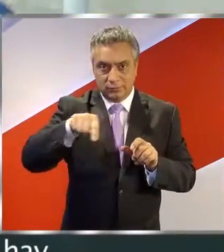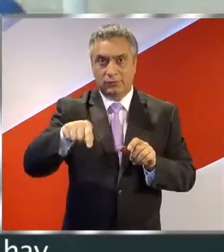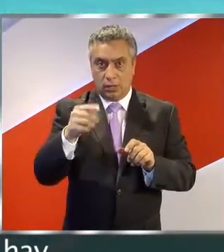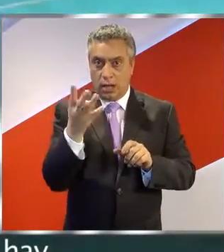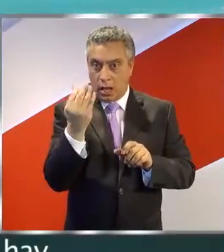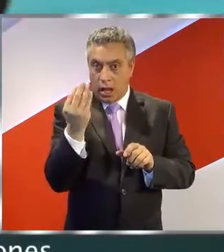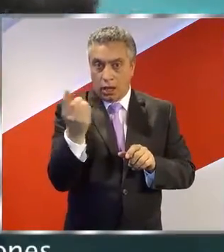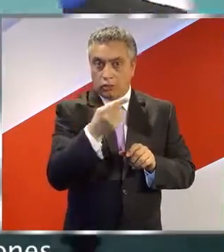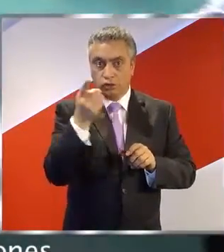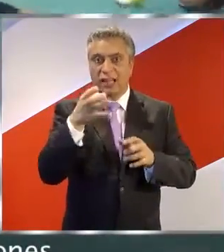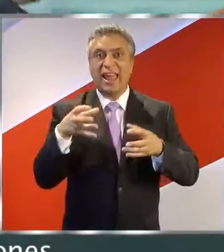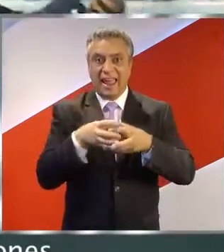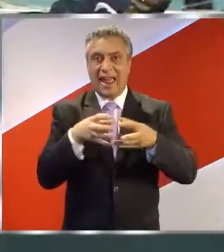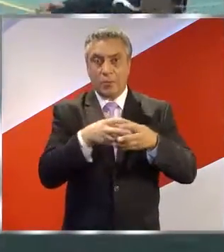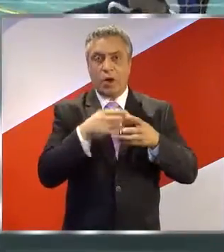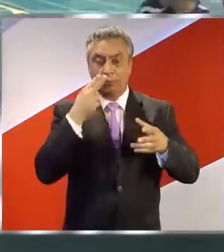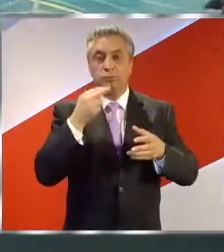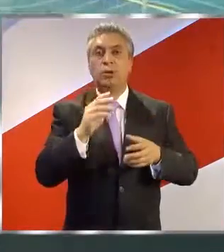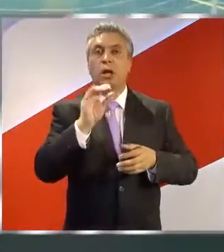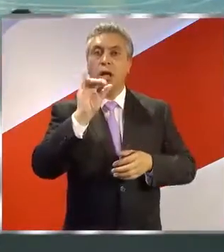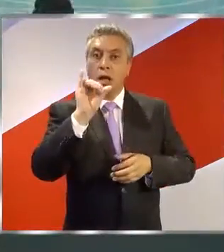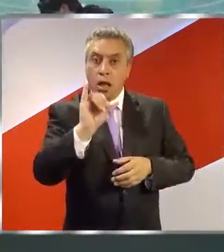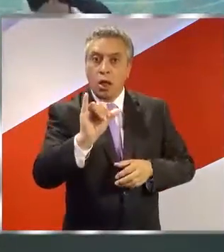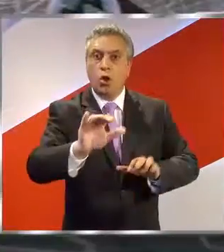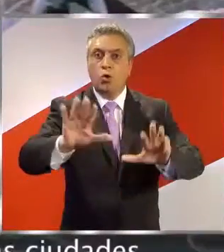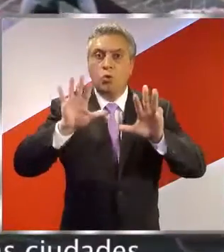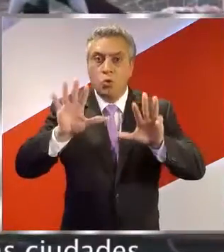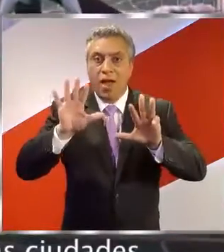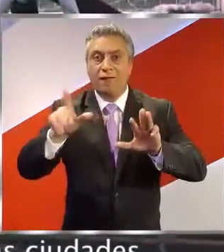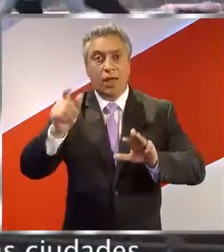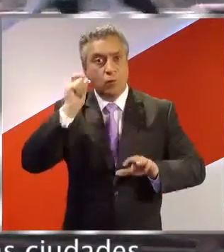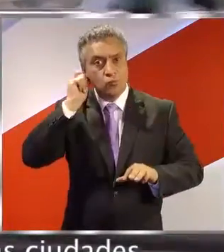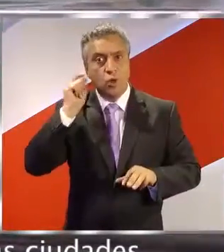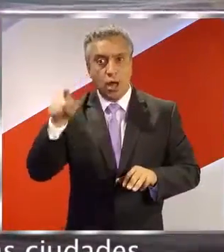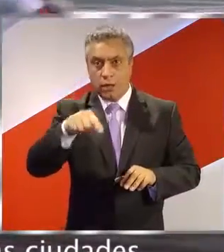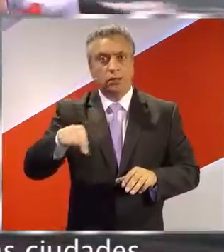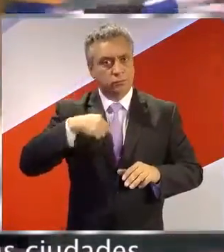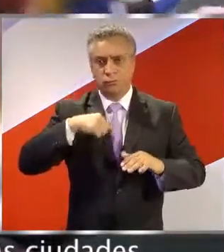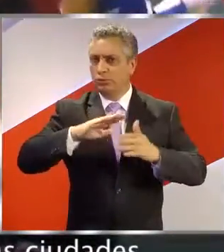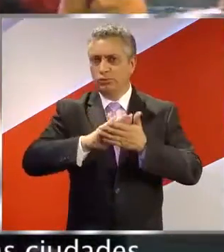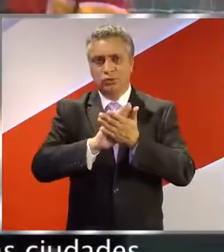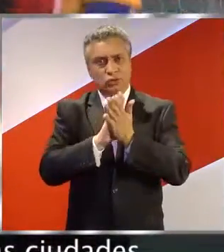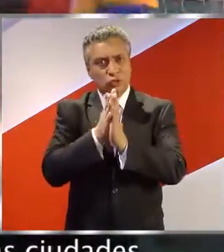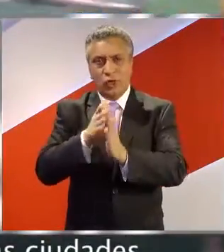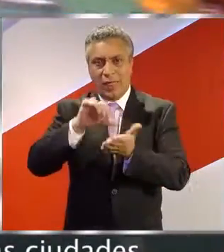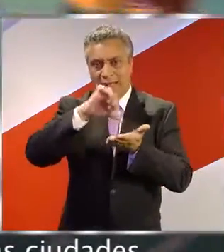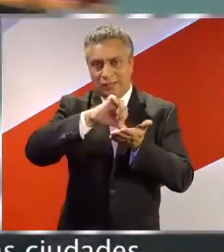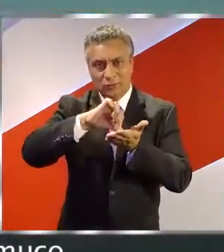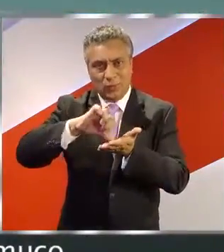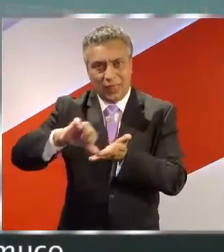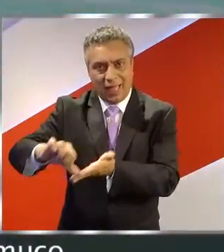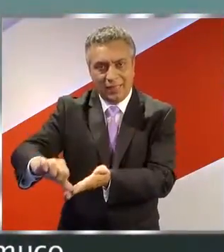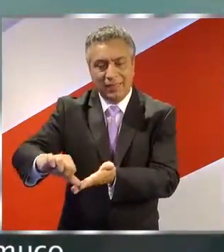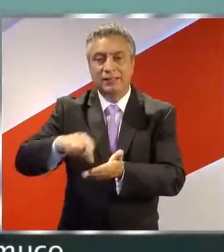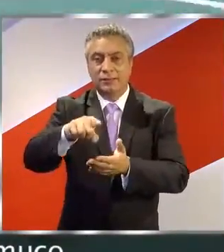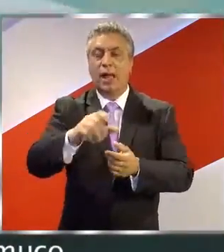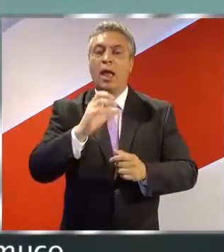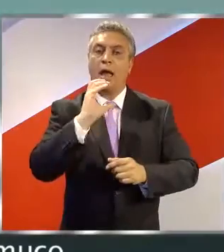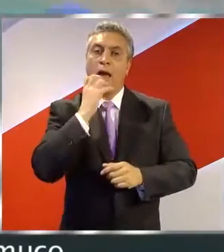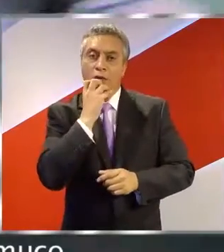clubes hay 14 equipos de varones y 9 de mujeres. Hemos jugado en casi todas las ciudades, desde